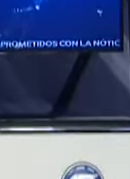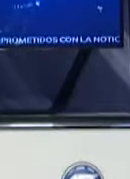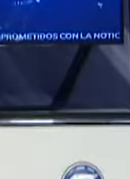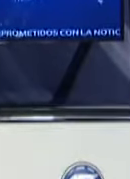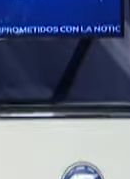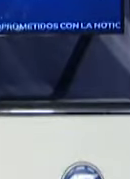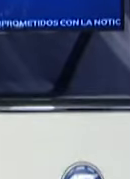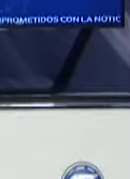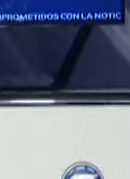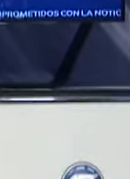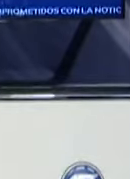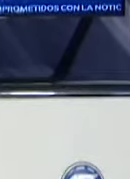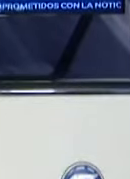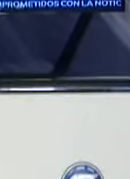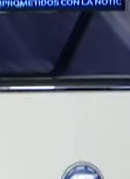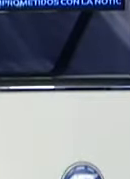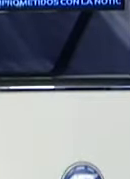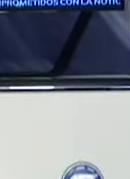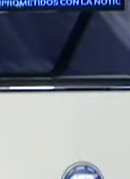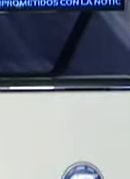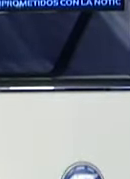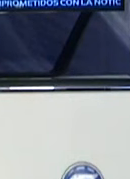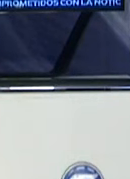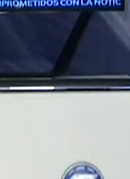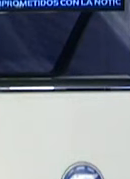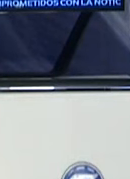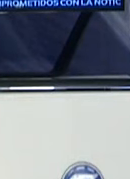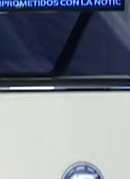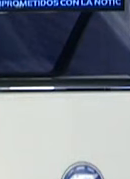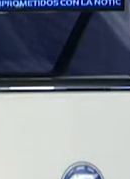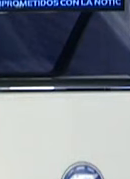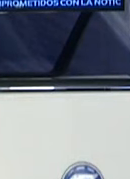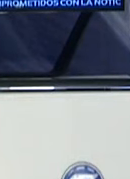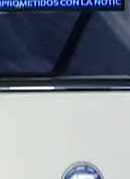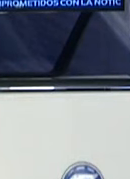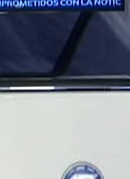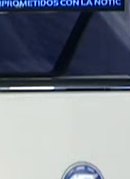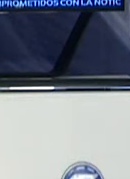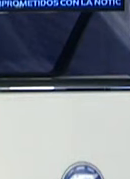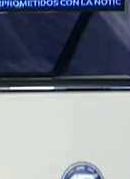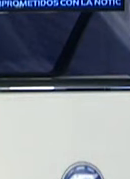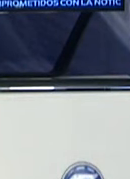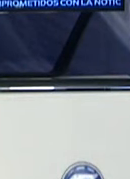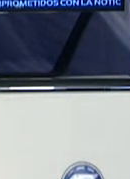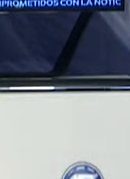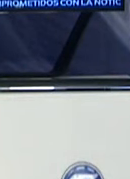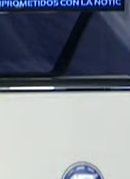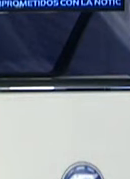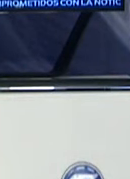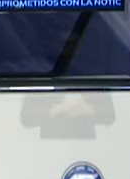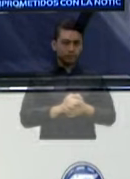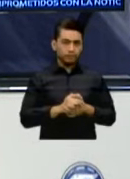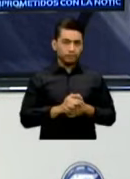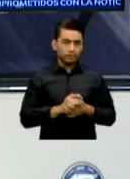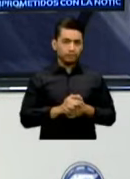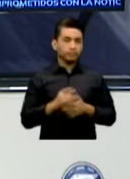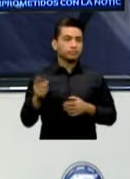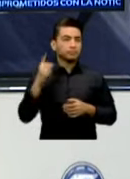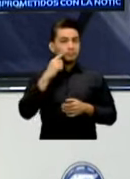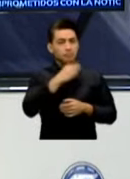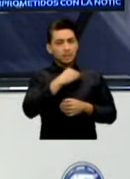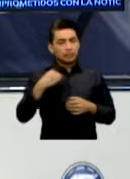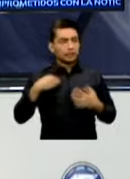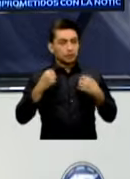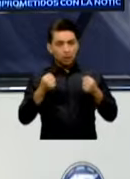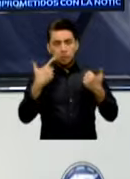El Ministerio De salud Pública Y asistencia Social Actualizó El tablero De alertas Sanitarias Por COVID-19 Para los próximos